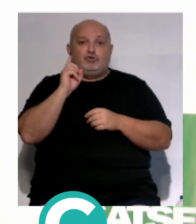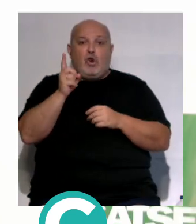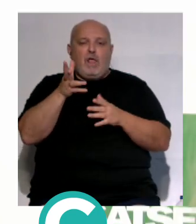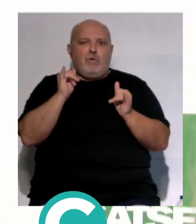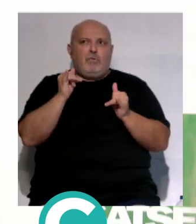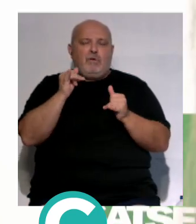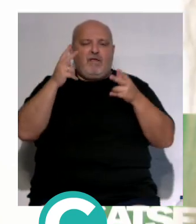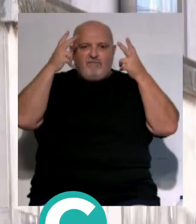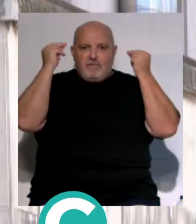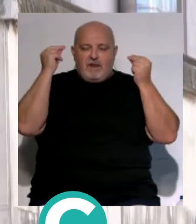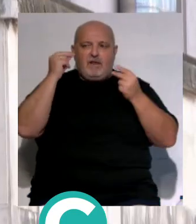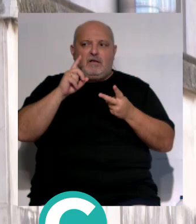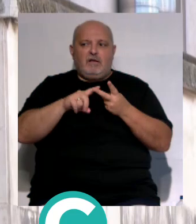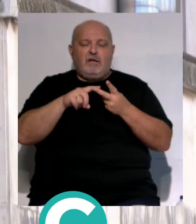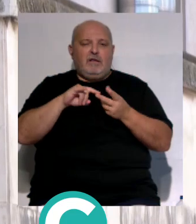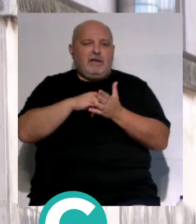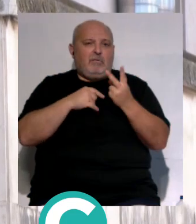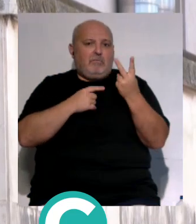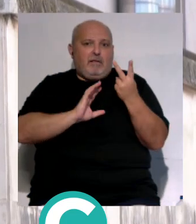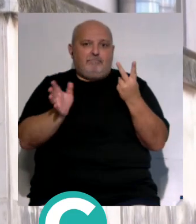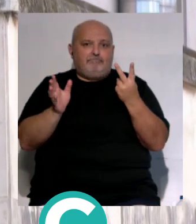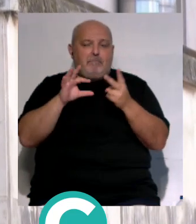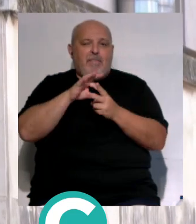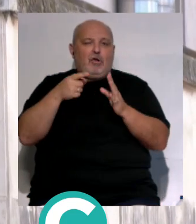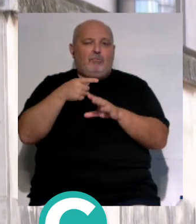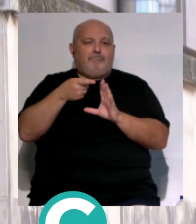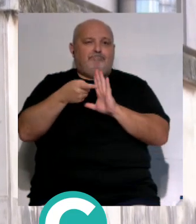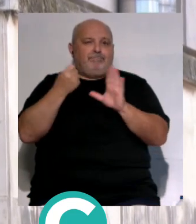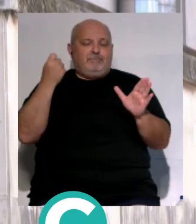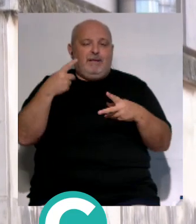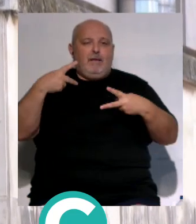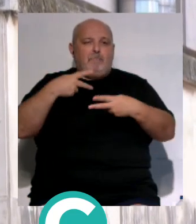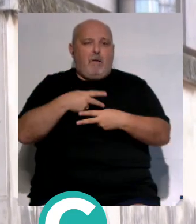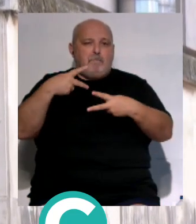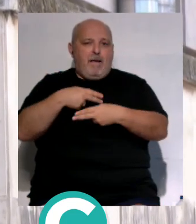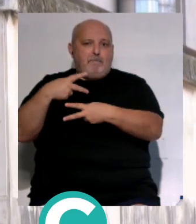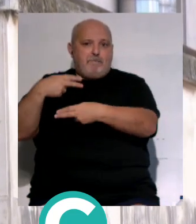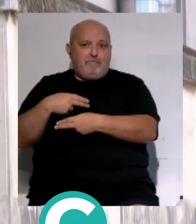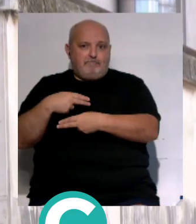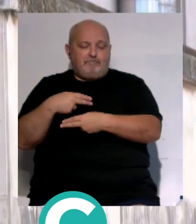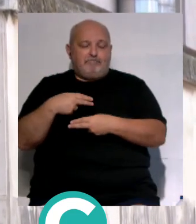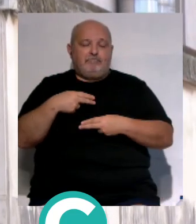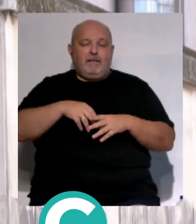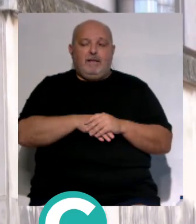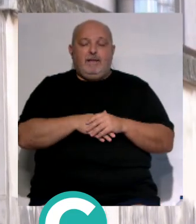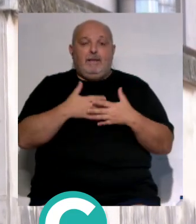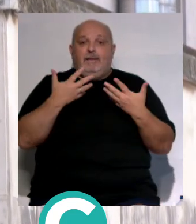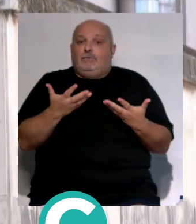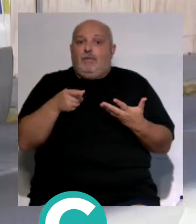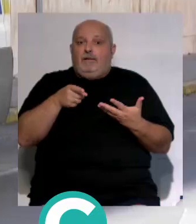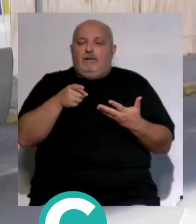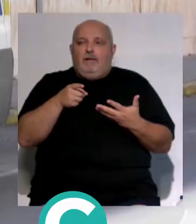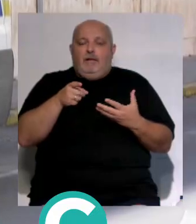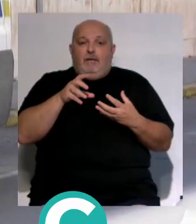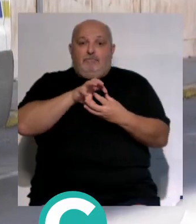solamente hay una enfermera y un técnico. Se intentan paliar los recortes recortando al personal. Entonces, pues